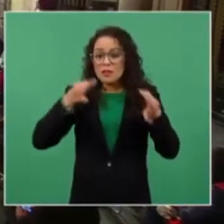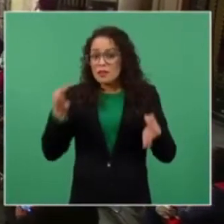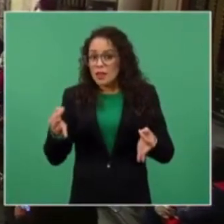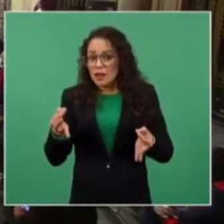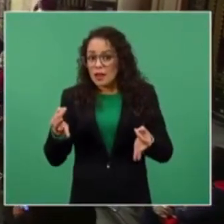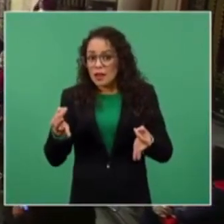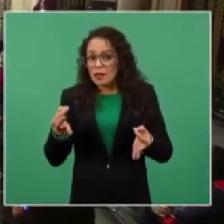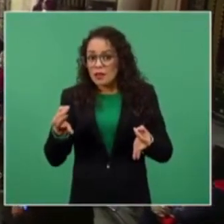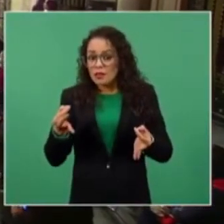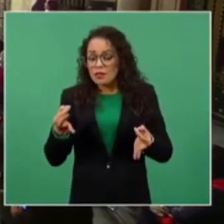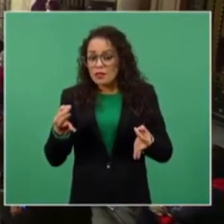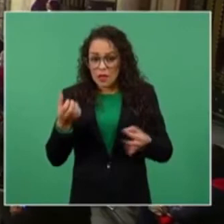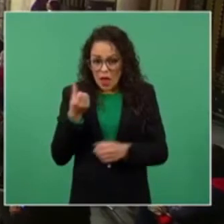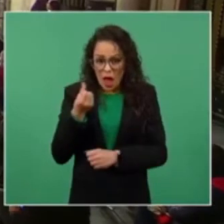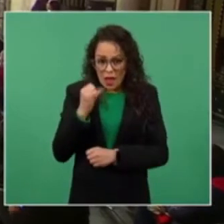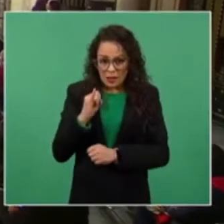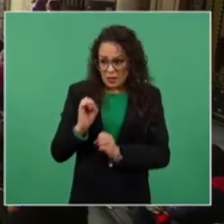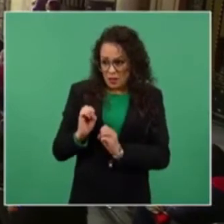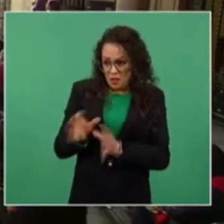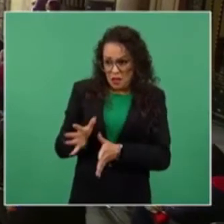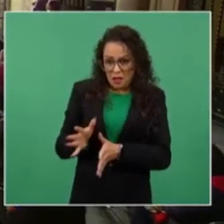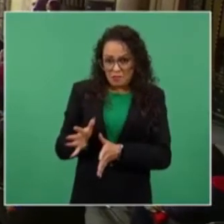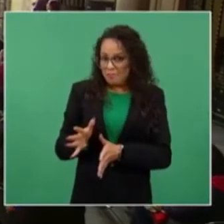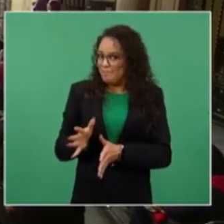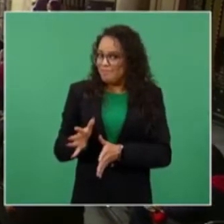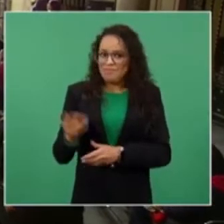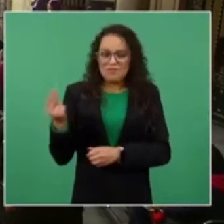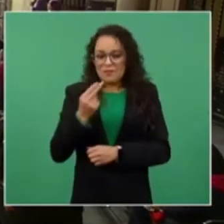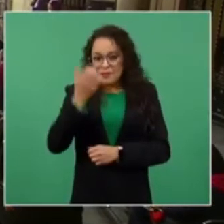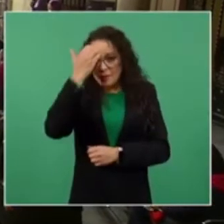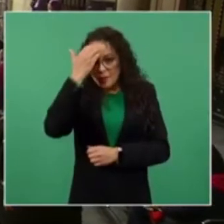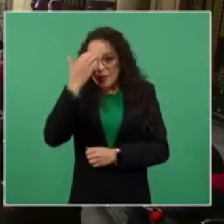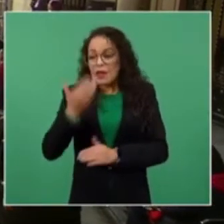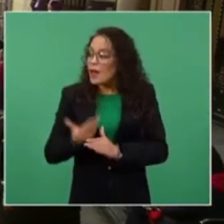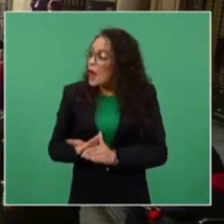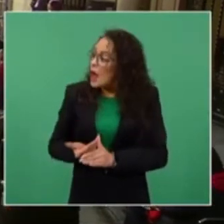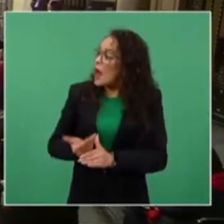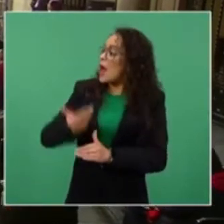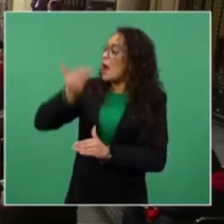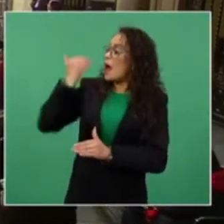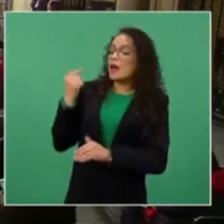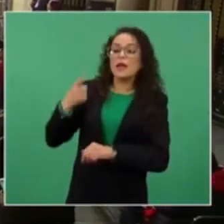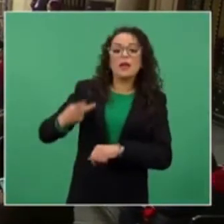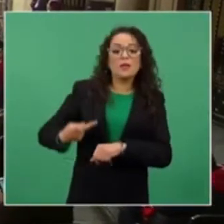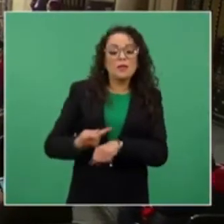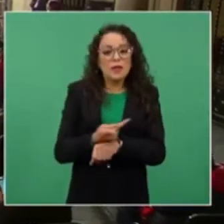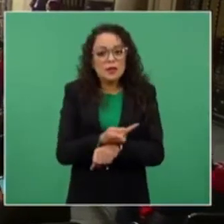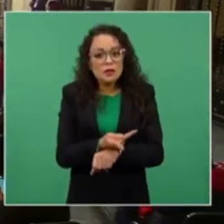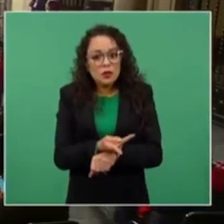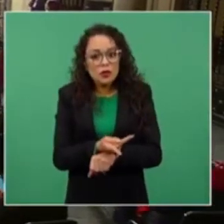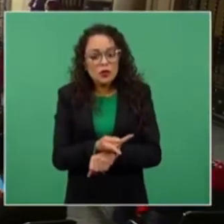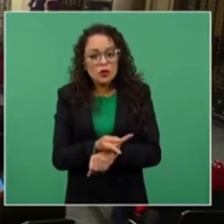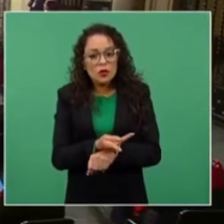contextualización. sin los antecedentes y a veces